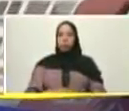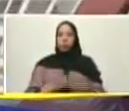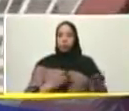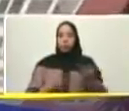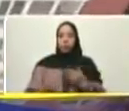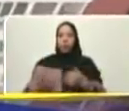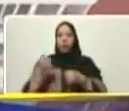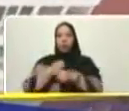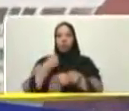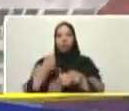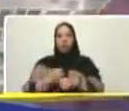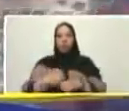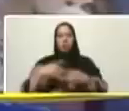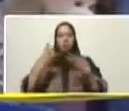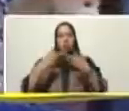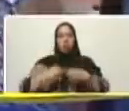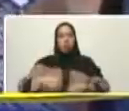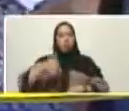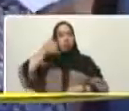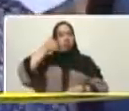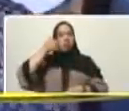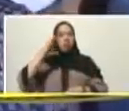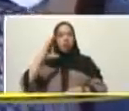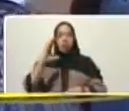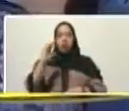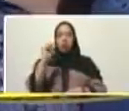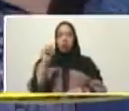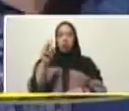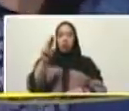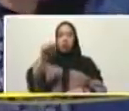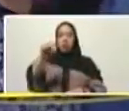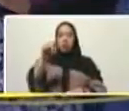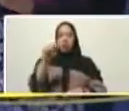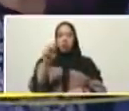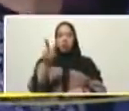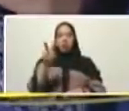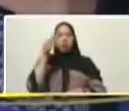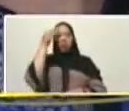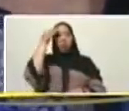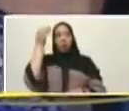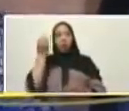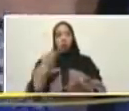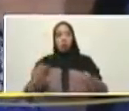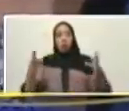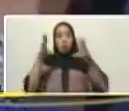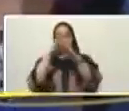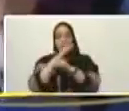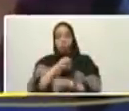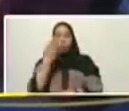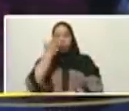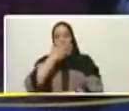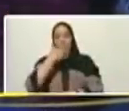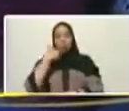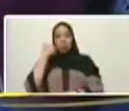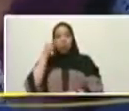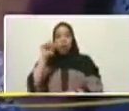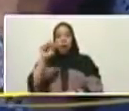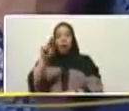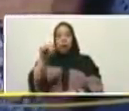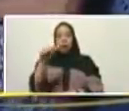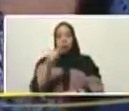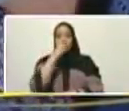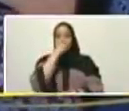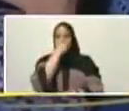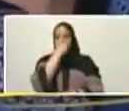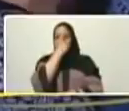adelante Buenas noches Buenas noches presidente mi nombre es Ana Villalba trabajadora de la empresa de las comunicaciones Cante B